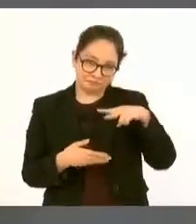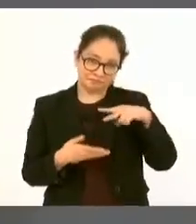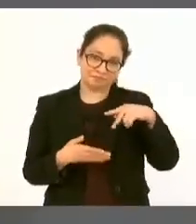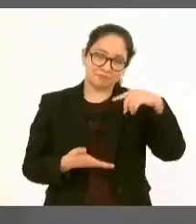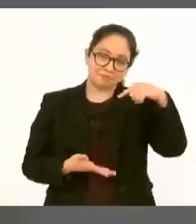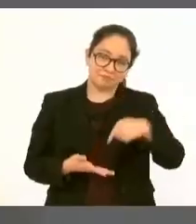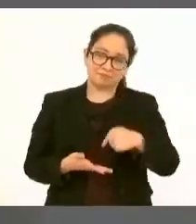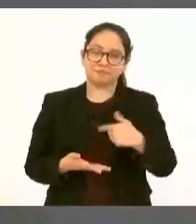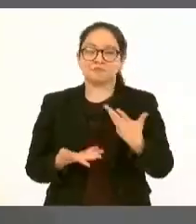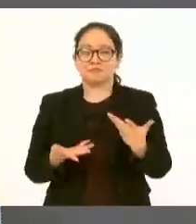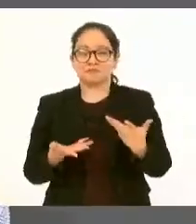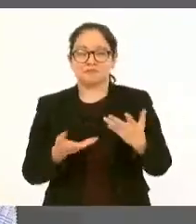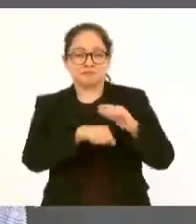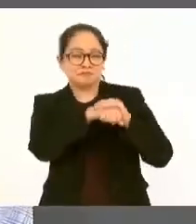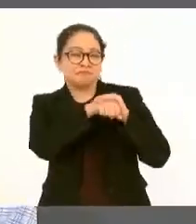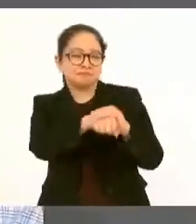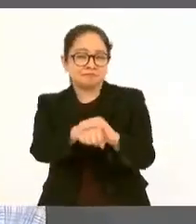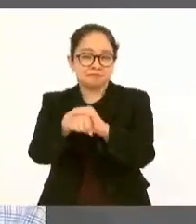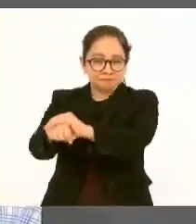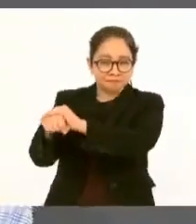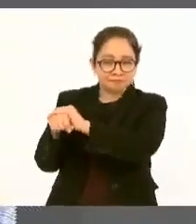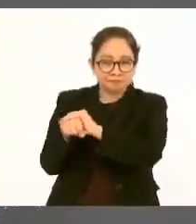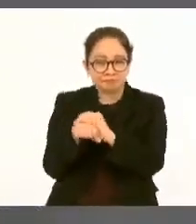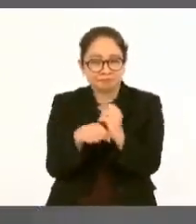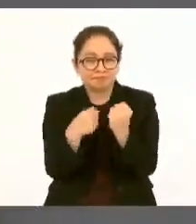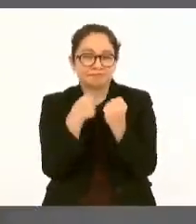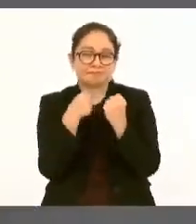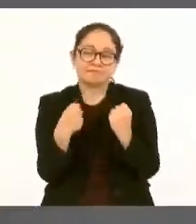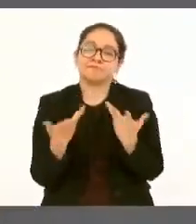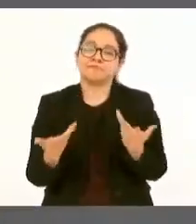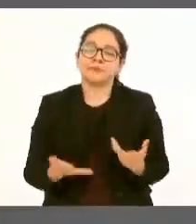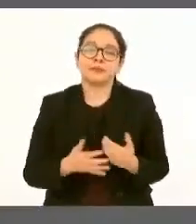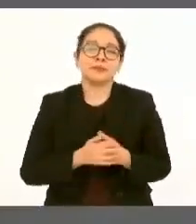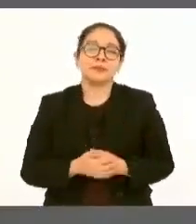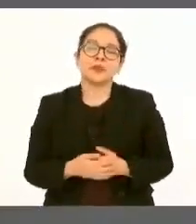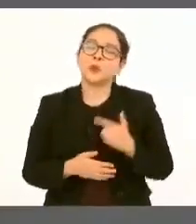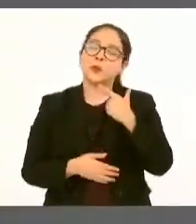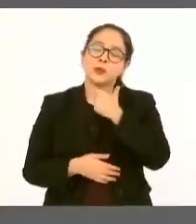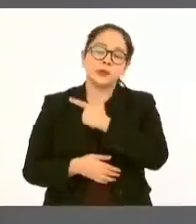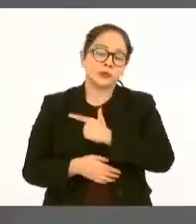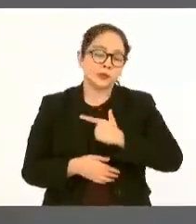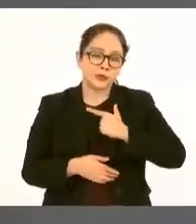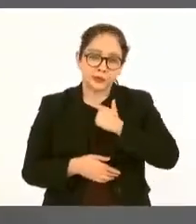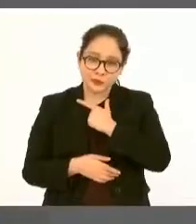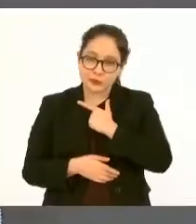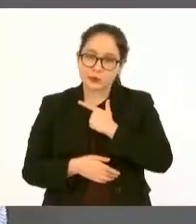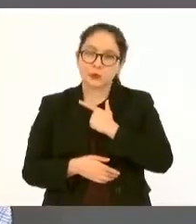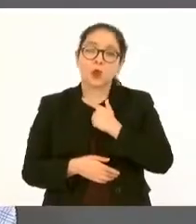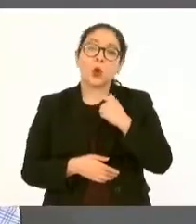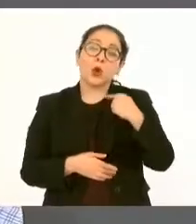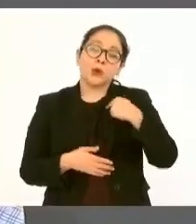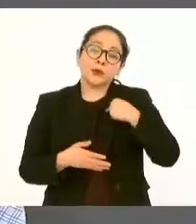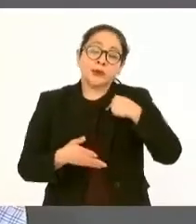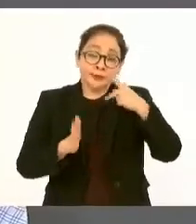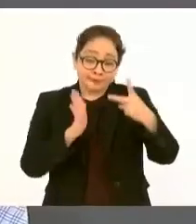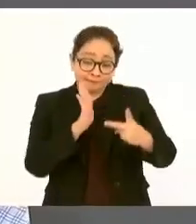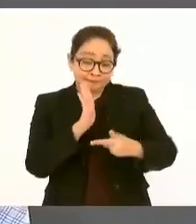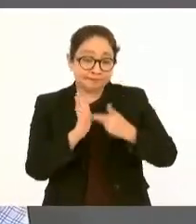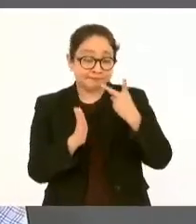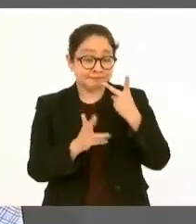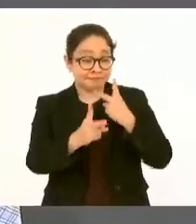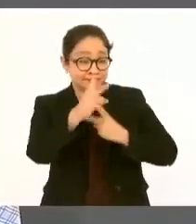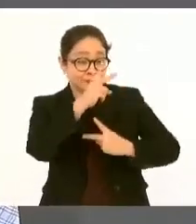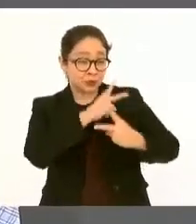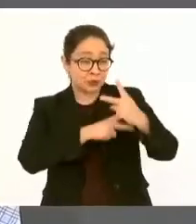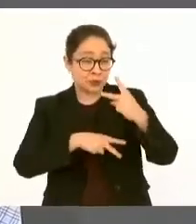paisanas, paisanos, me da mucho gusto estar de nuevo en este